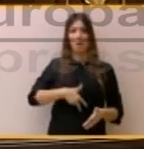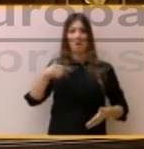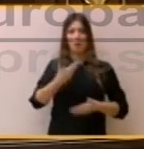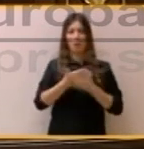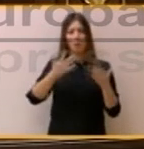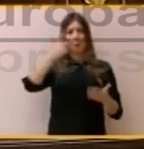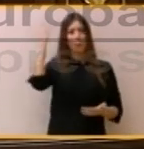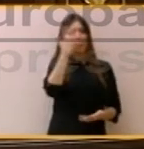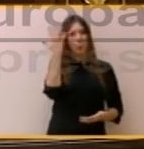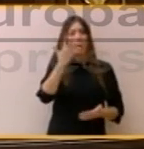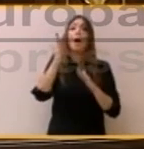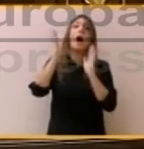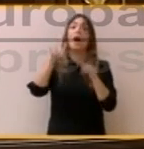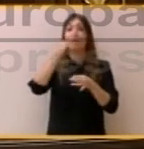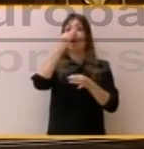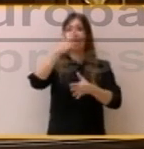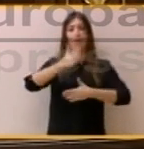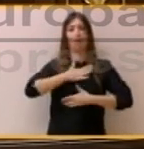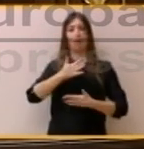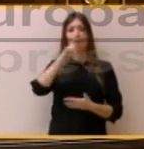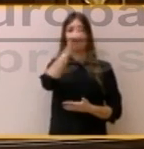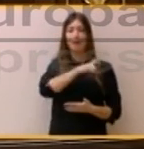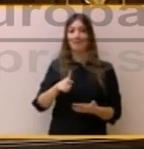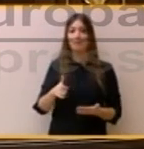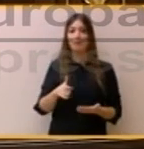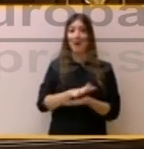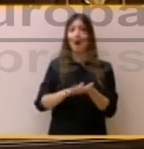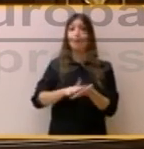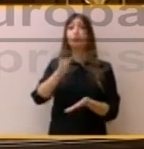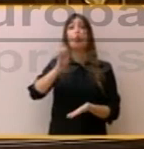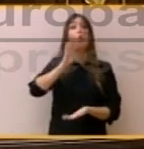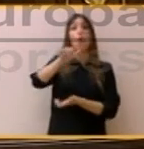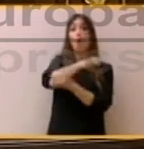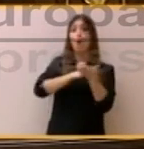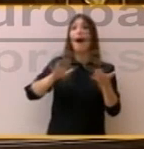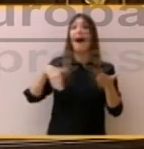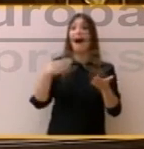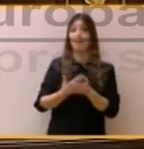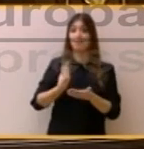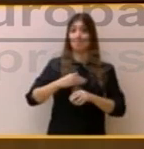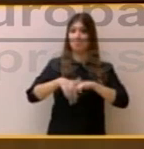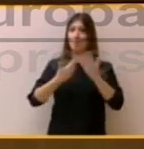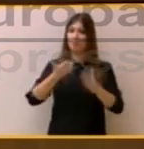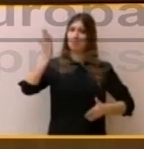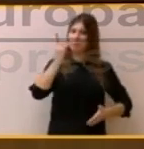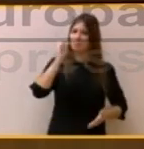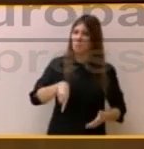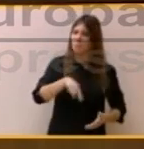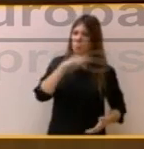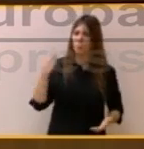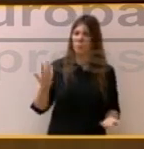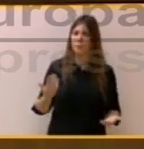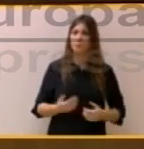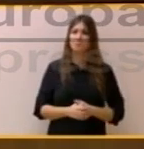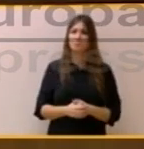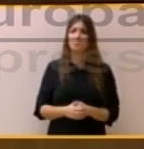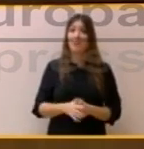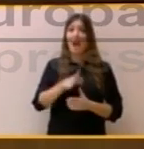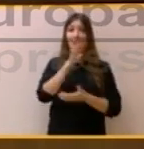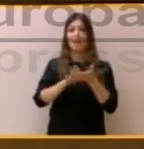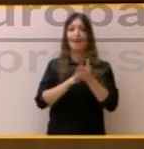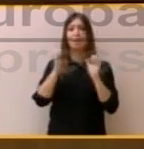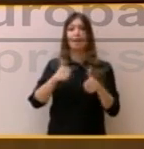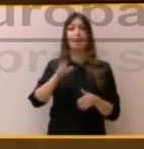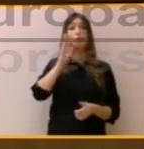cargando la culpa, no sobre la corrupción, sino sobre la misma democracia. Se comienza generalizando la corrupción.